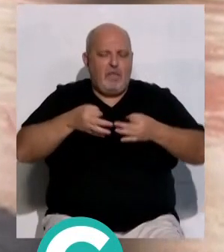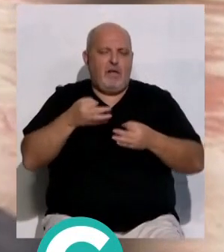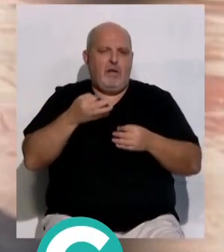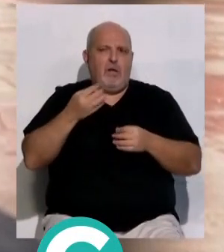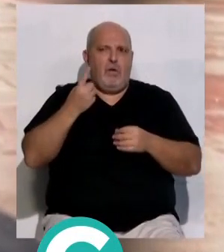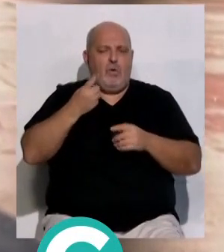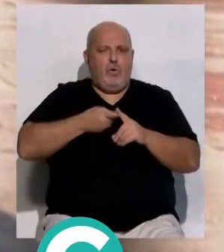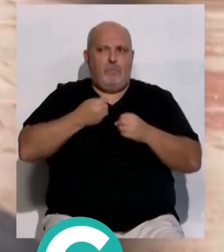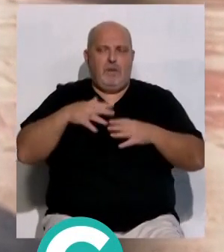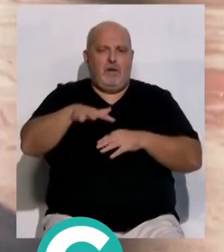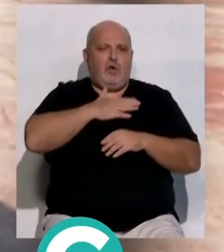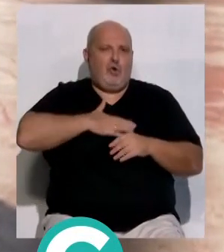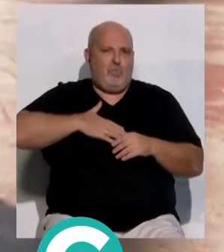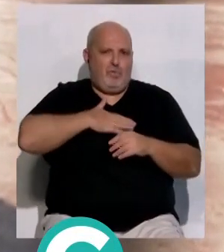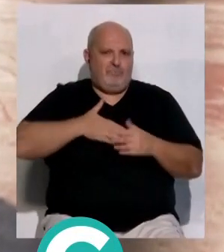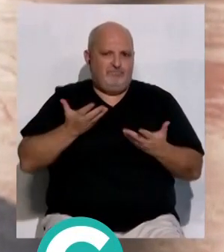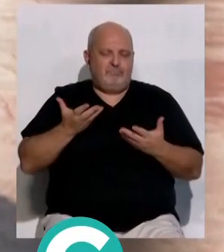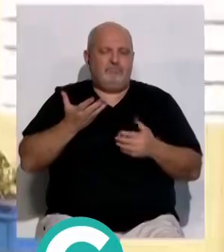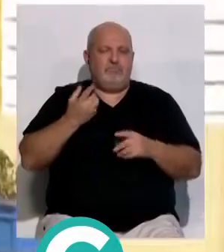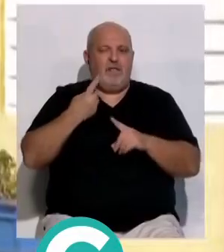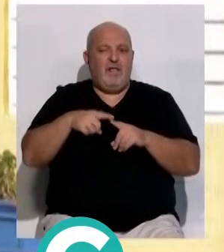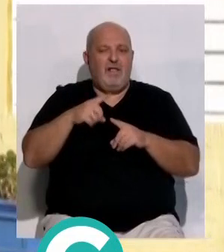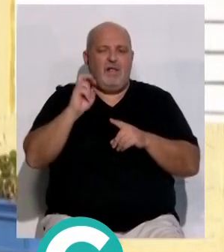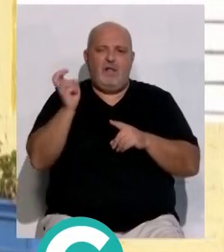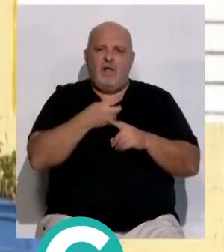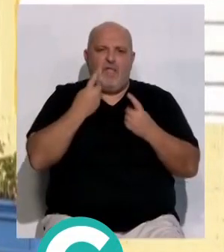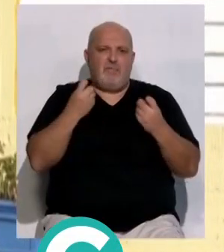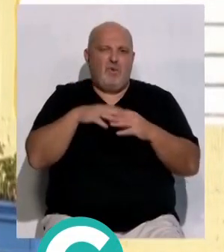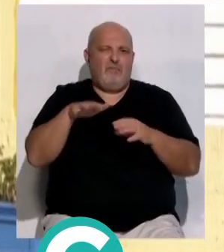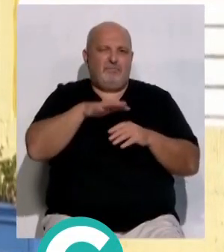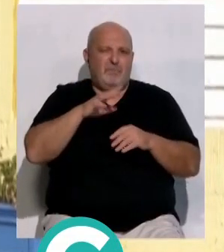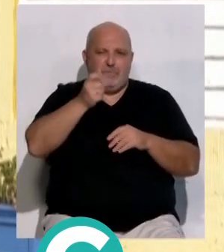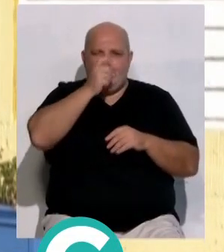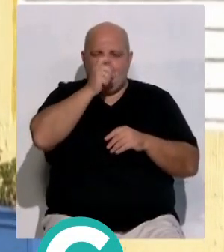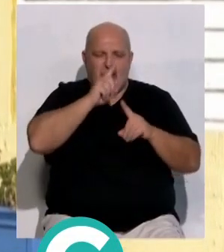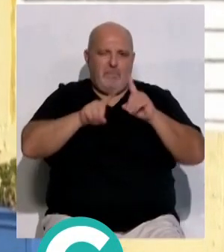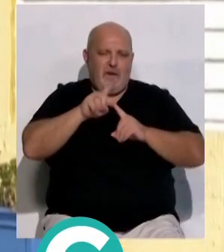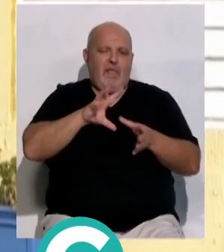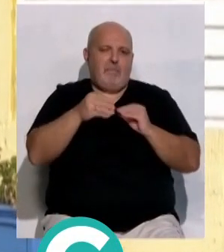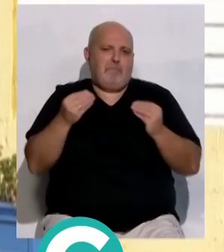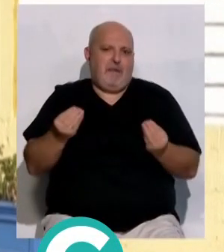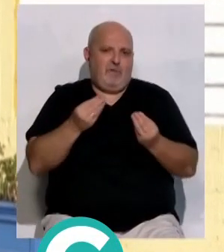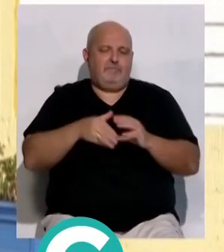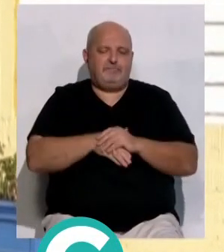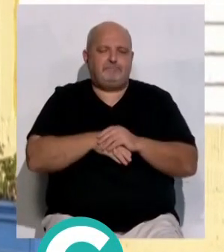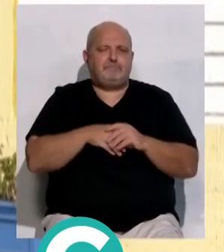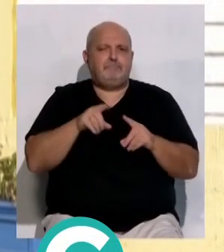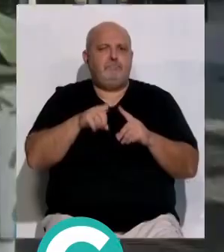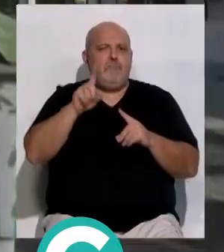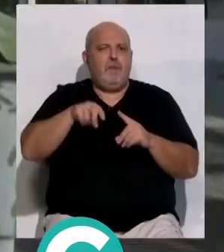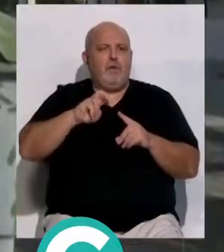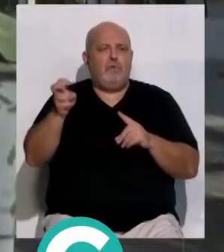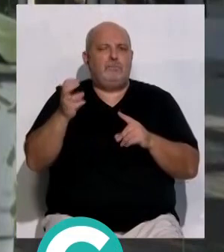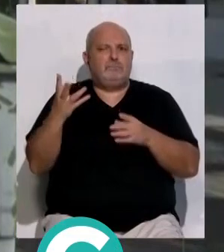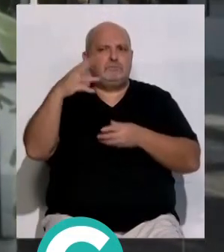habitabilidad del edificio, unas intervenciones imprescindibles por su antigüedad. Entre las actuaciones previstas están